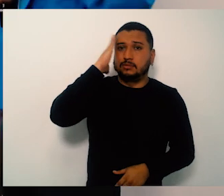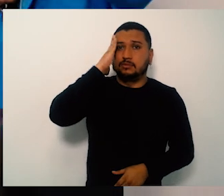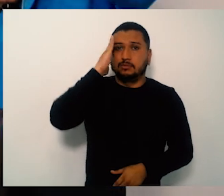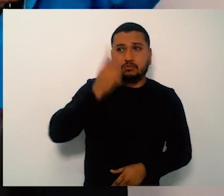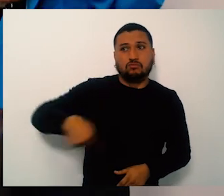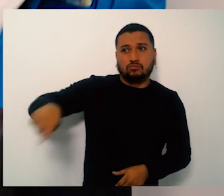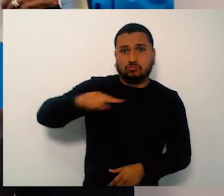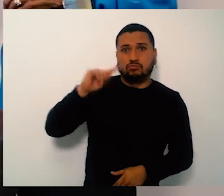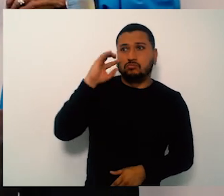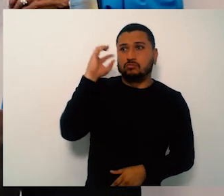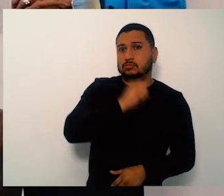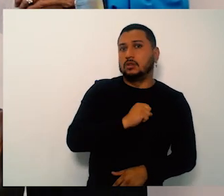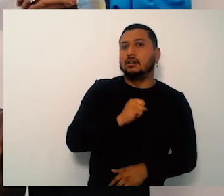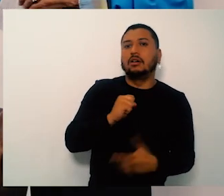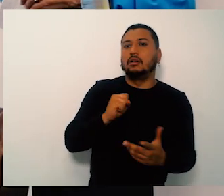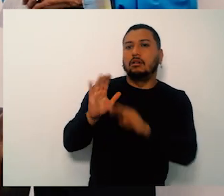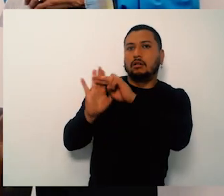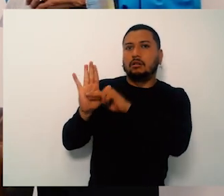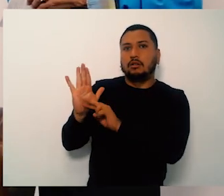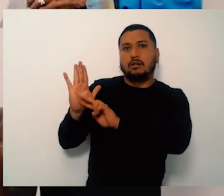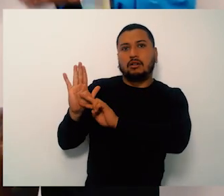hablar con el doctor Alejandro Gómez ahí en la aspecto de salud